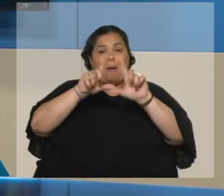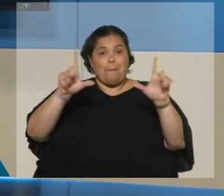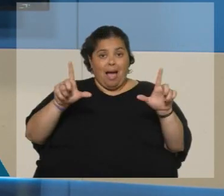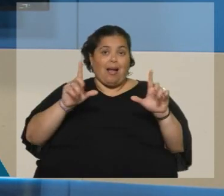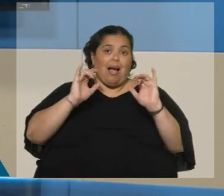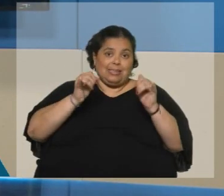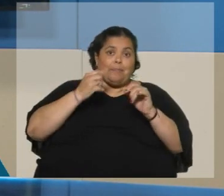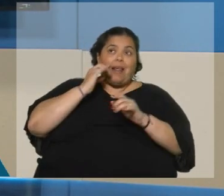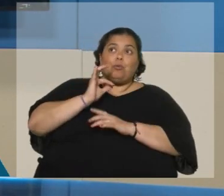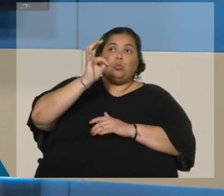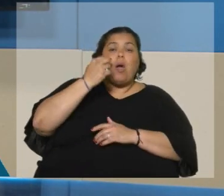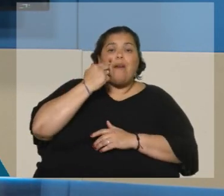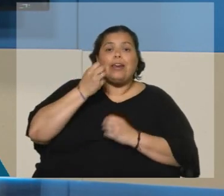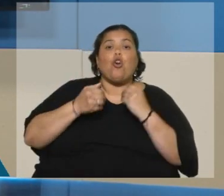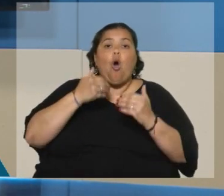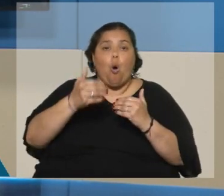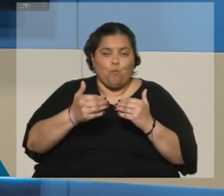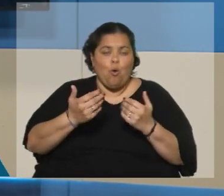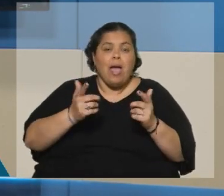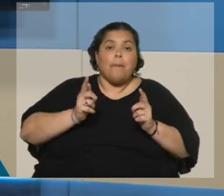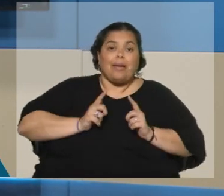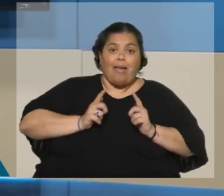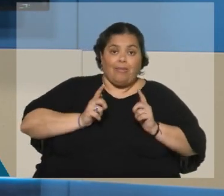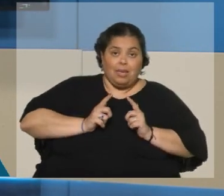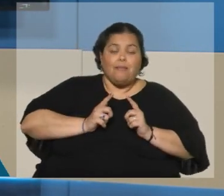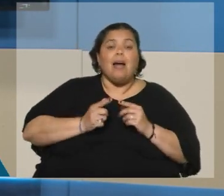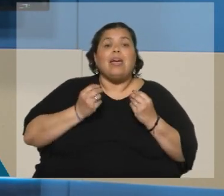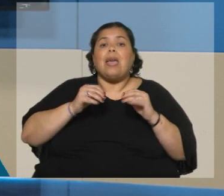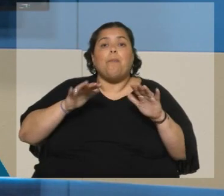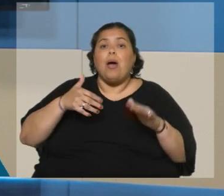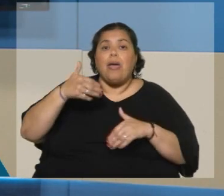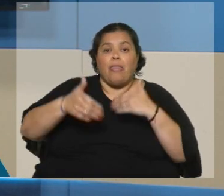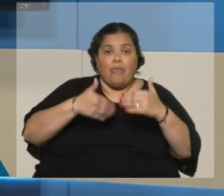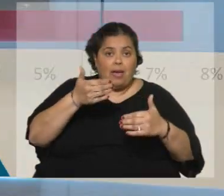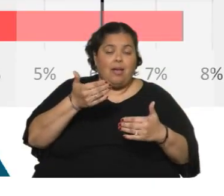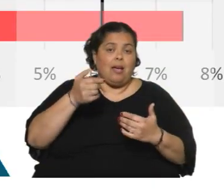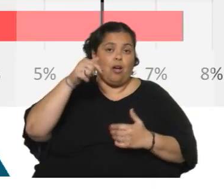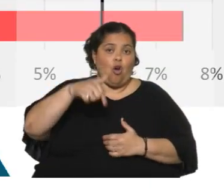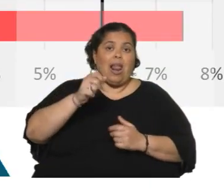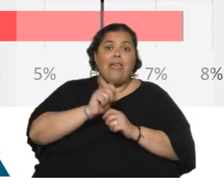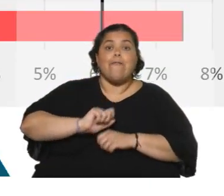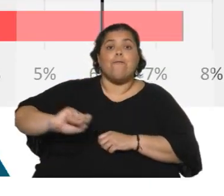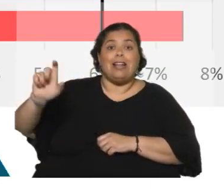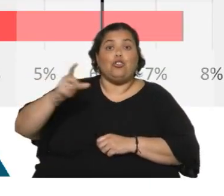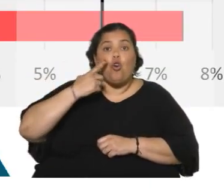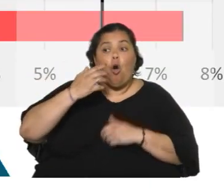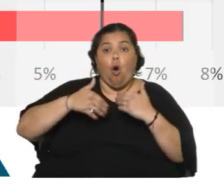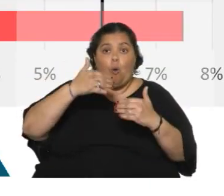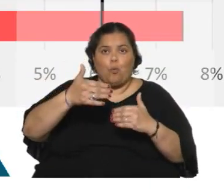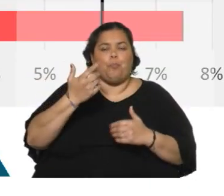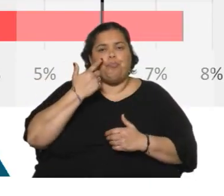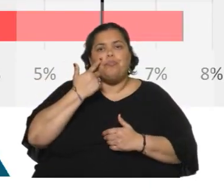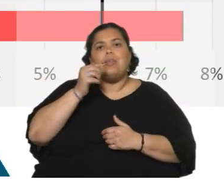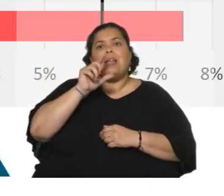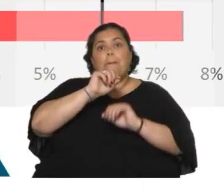adelante para cerrar con las expectativas acerca de qué puede pasar con la inflación. Vemos la siguiente